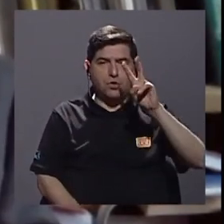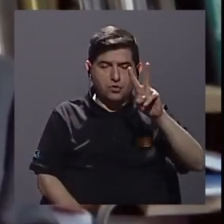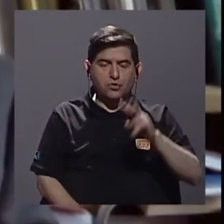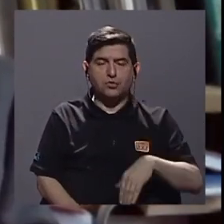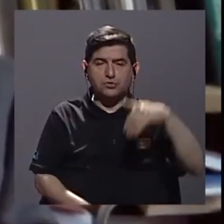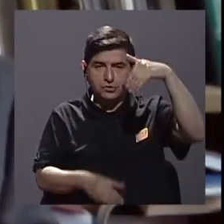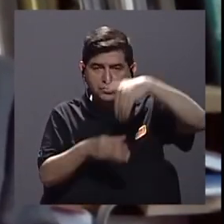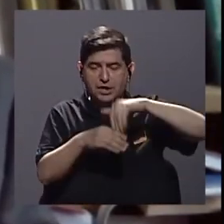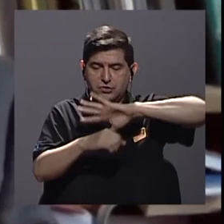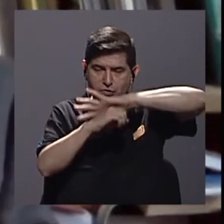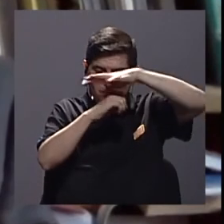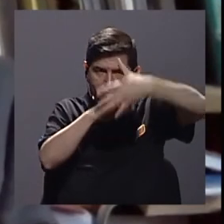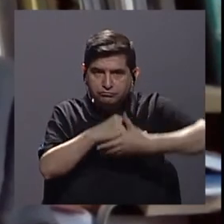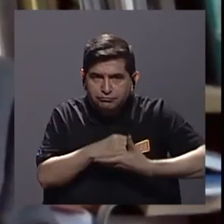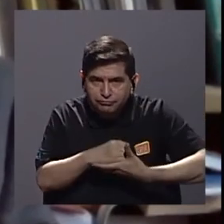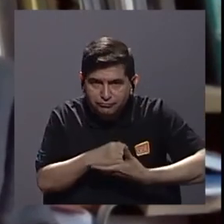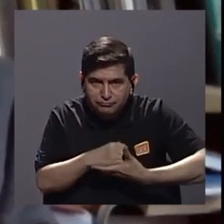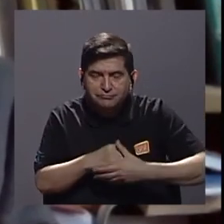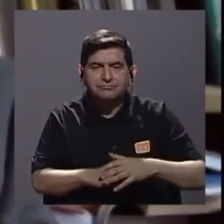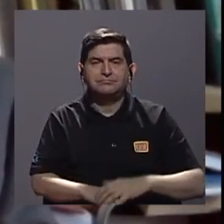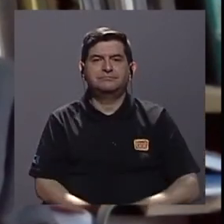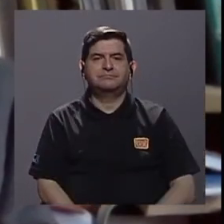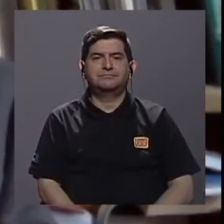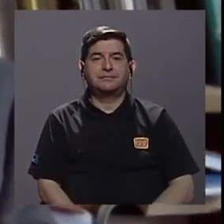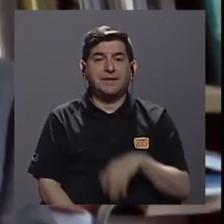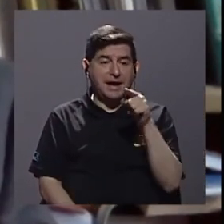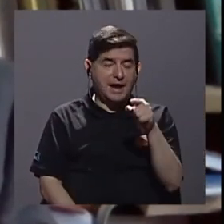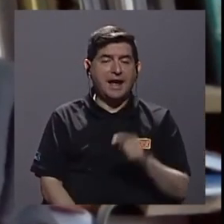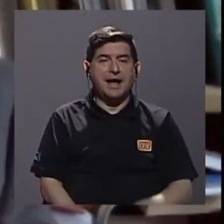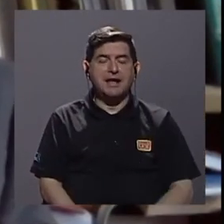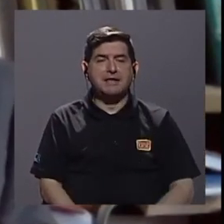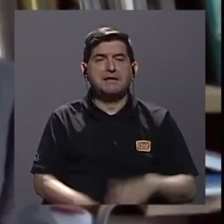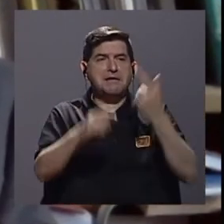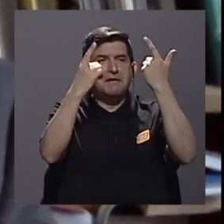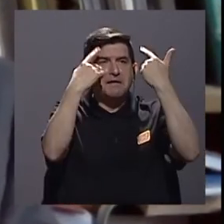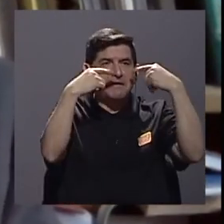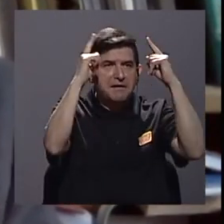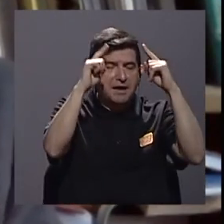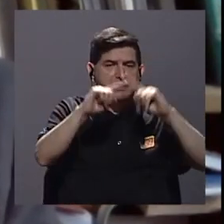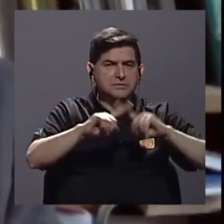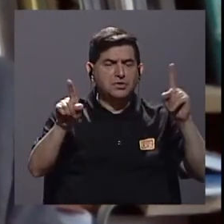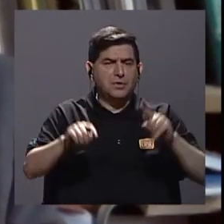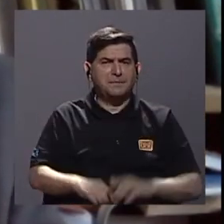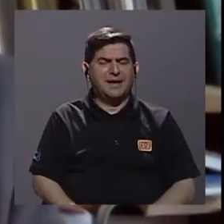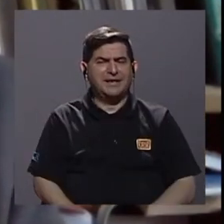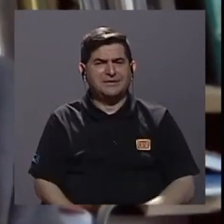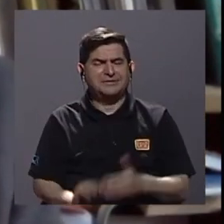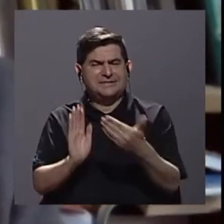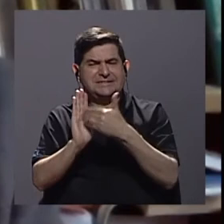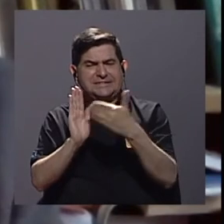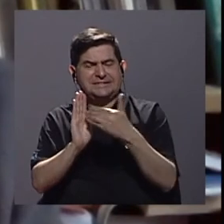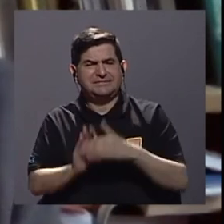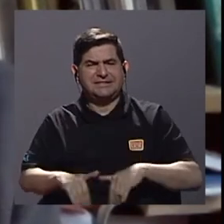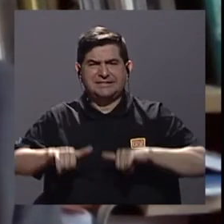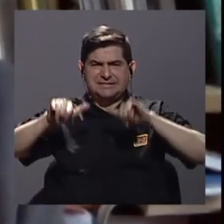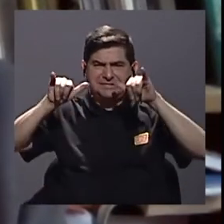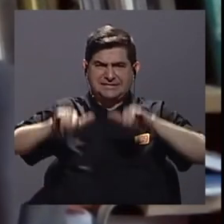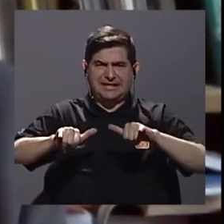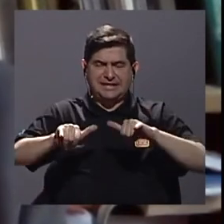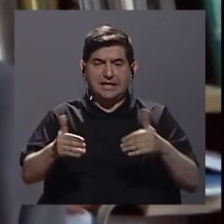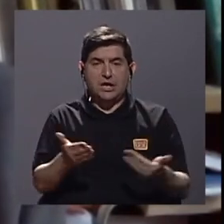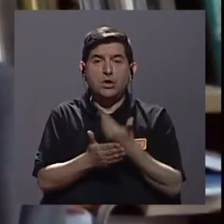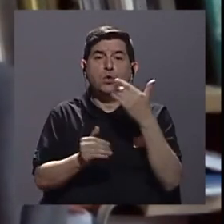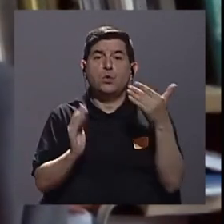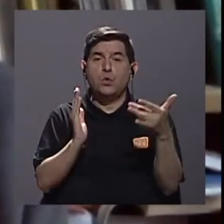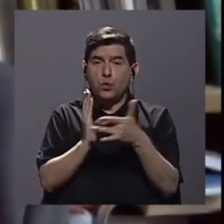entonces ahí ganamos eficiencia a costa de sostenibilidad yo creo que las nuevas tecnologías